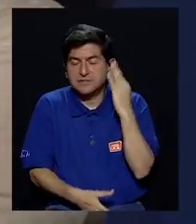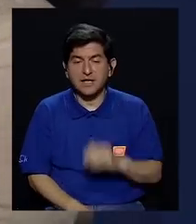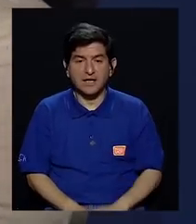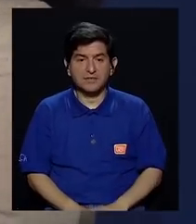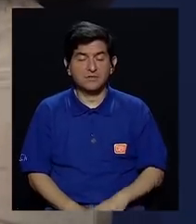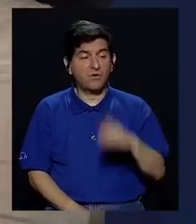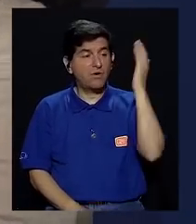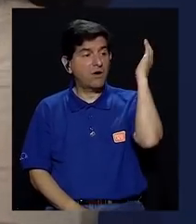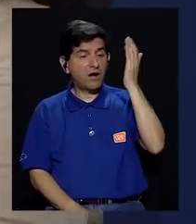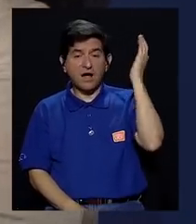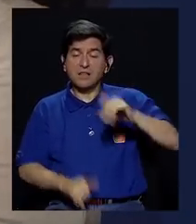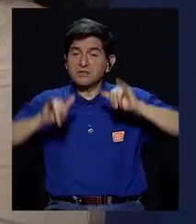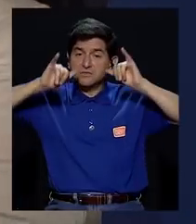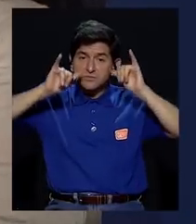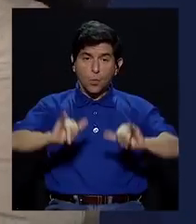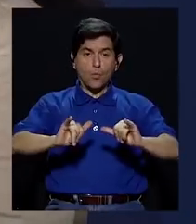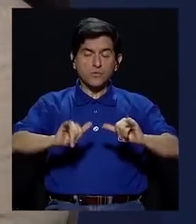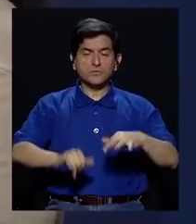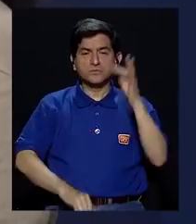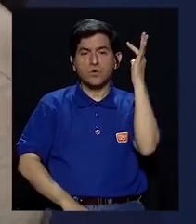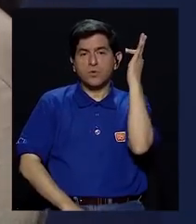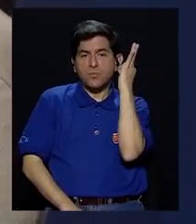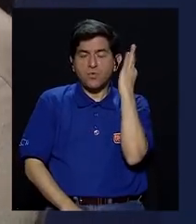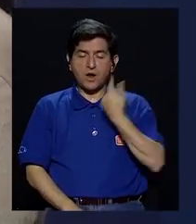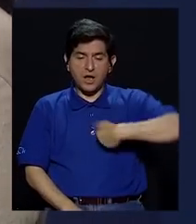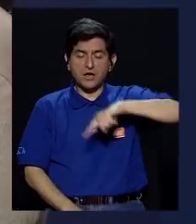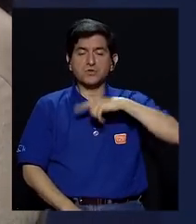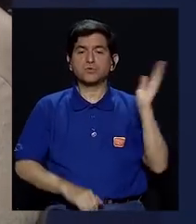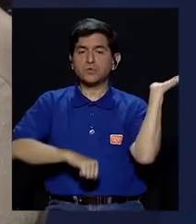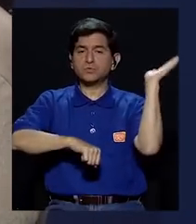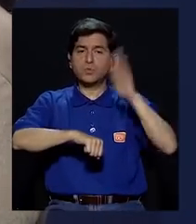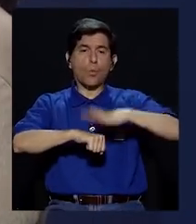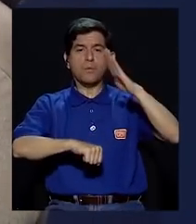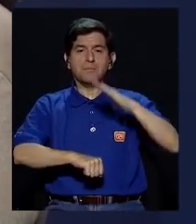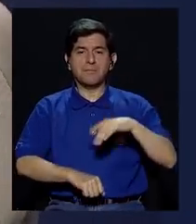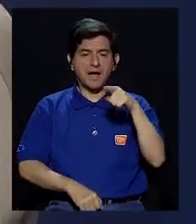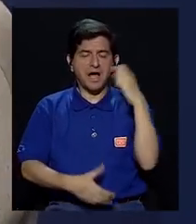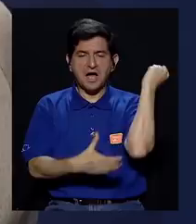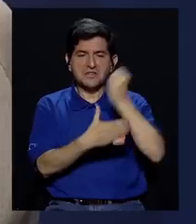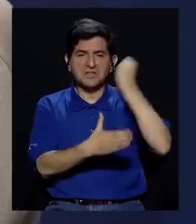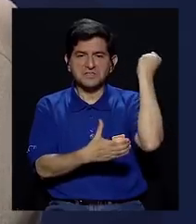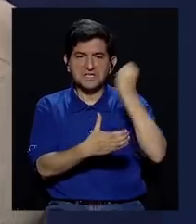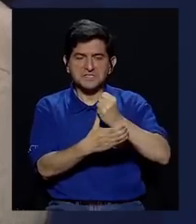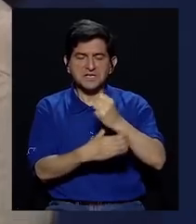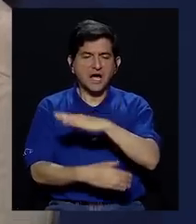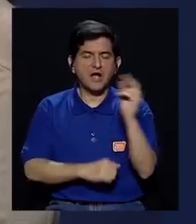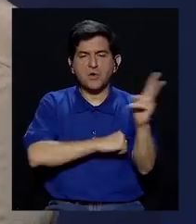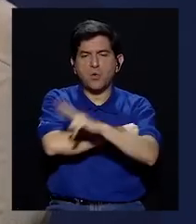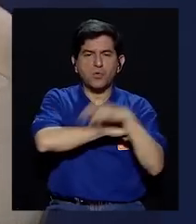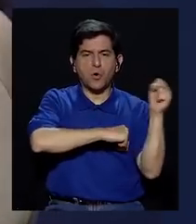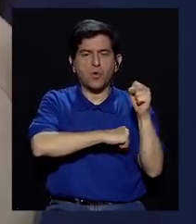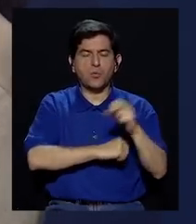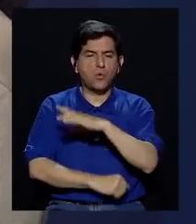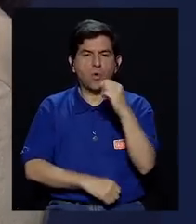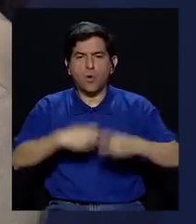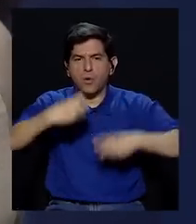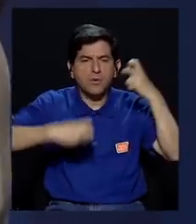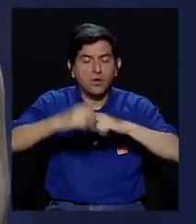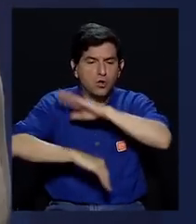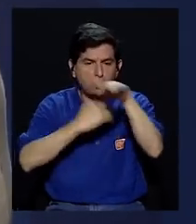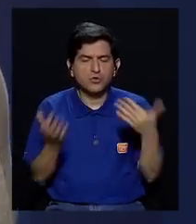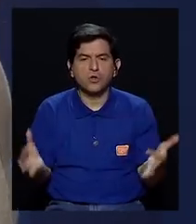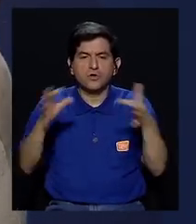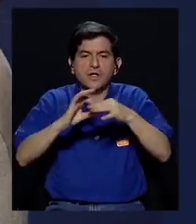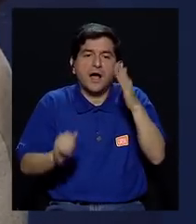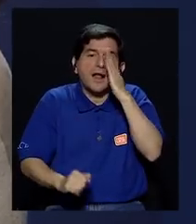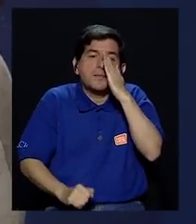de repente, el discurso que está prevaleciendo es que las mujeres somos las que tenemos la culpa de que haya asesinatos, de que haya robos, de que haya crimen. Porque